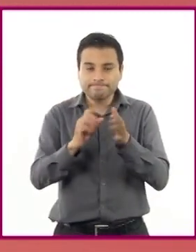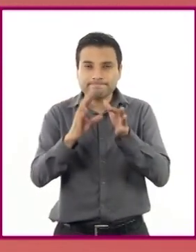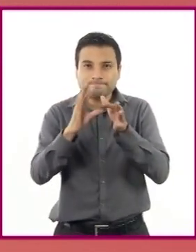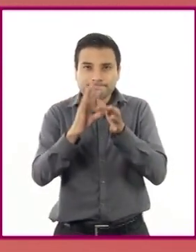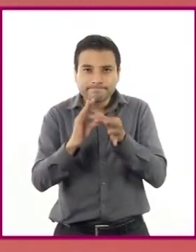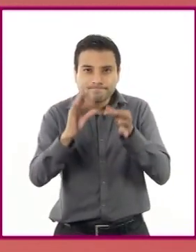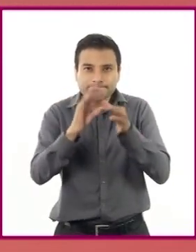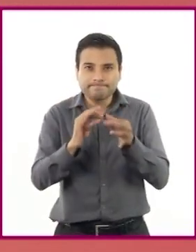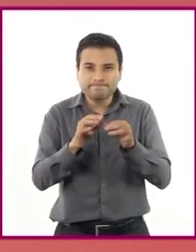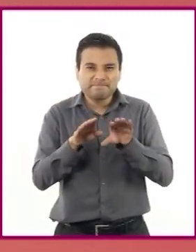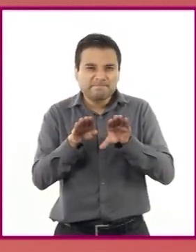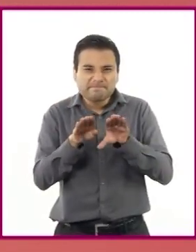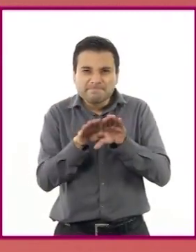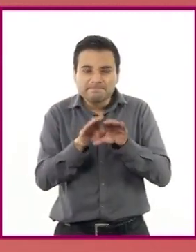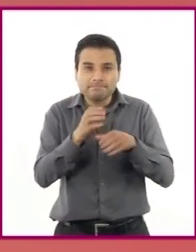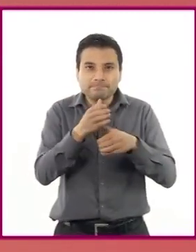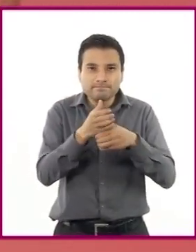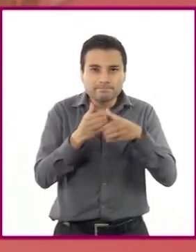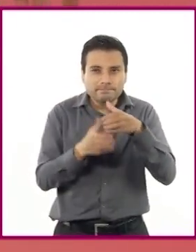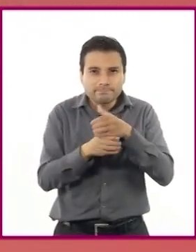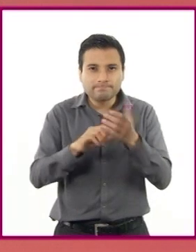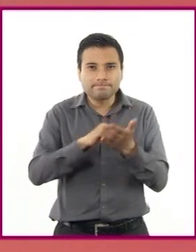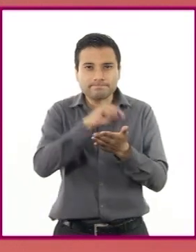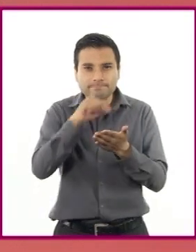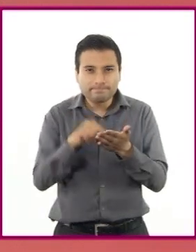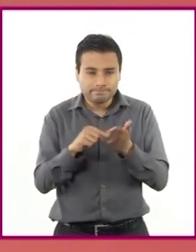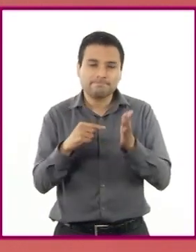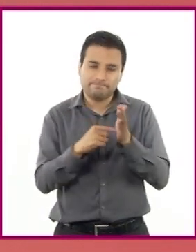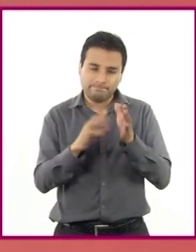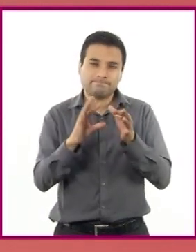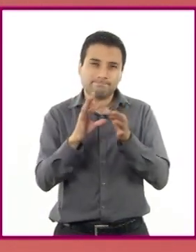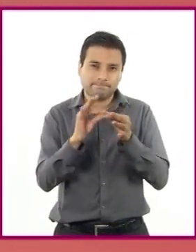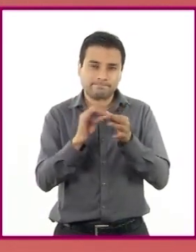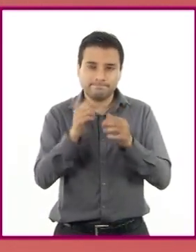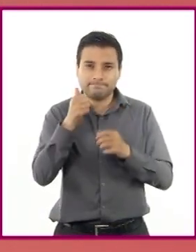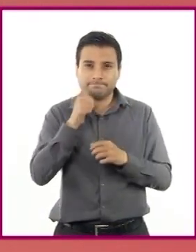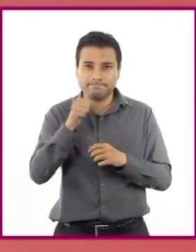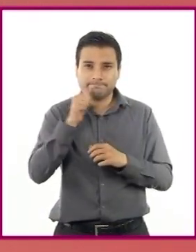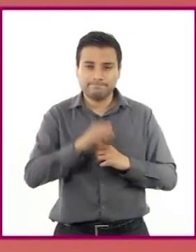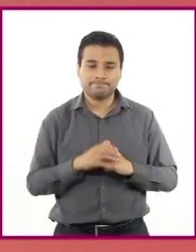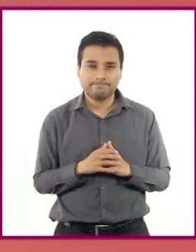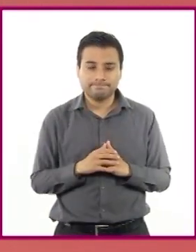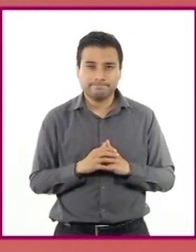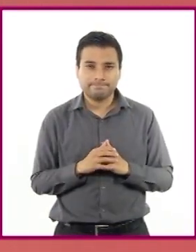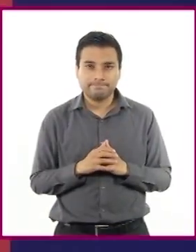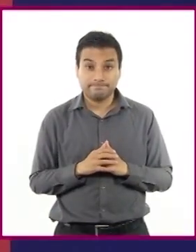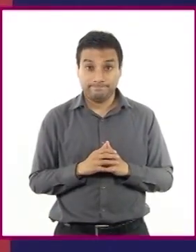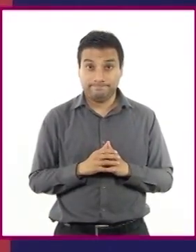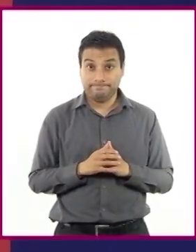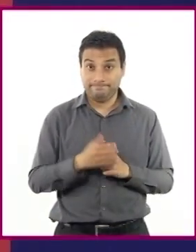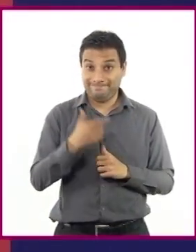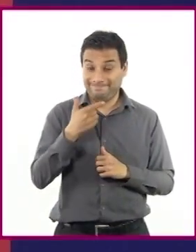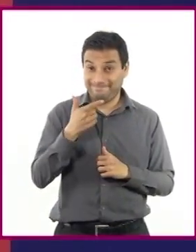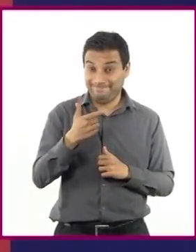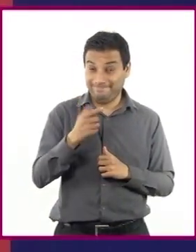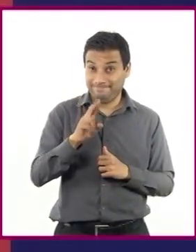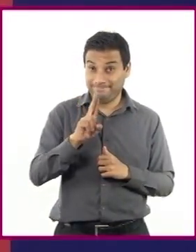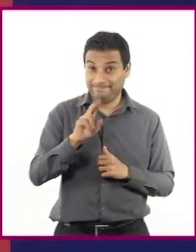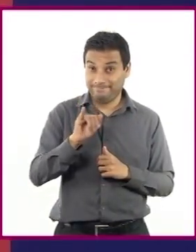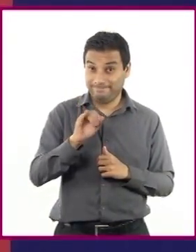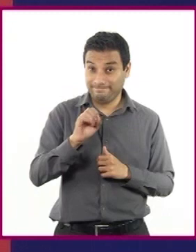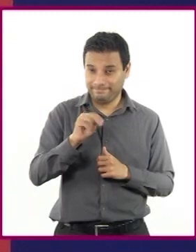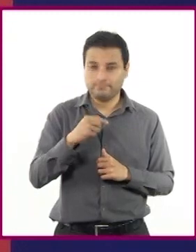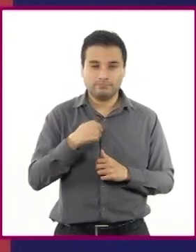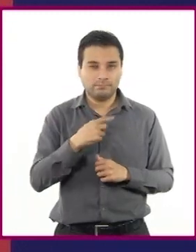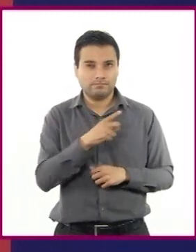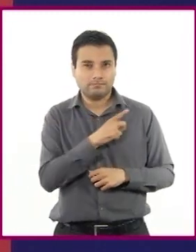que te será fácil identificar el espacio en el que se desarrolla la historia. En el guión, se tienen que describir los